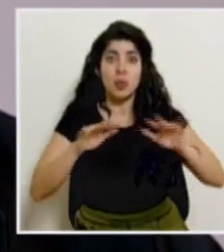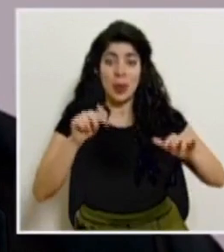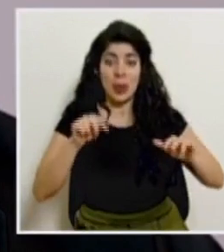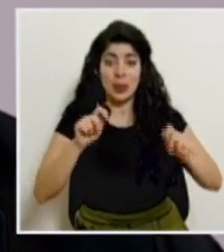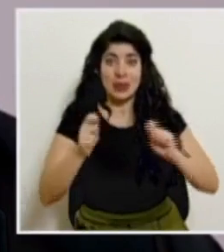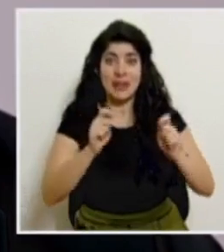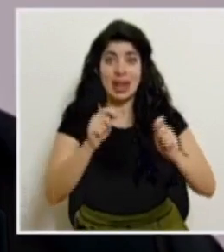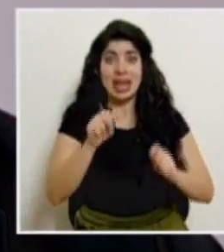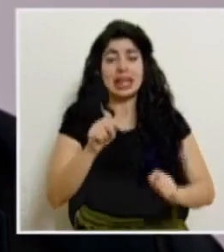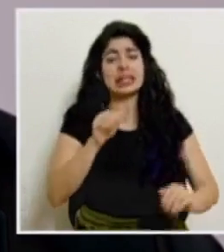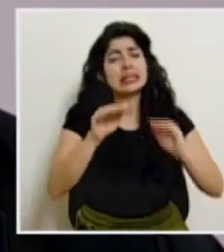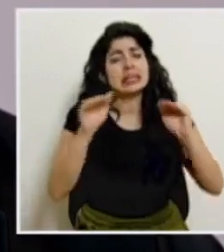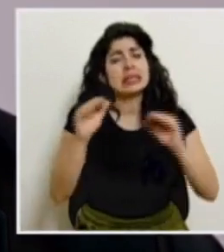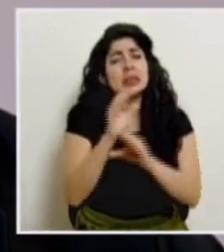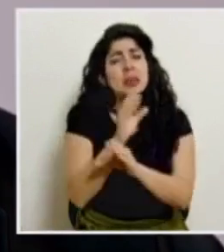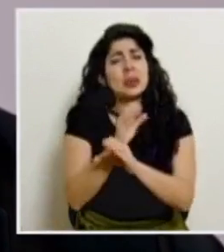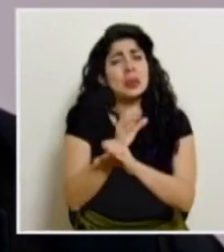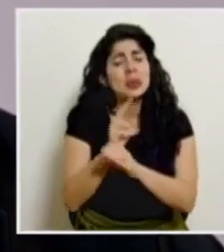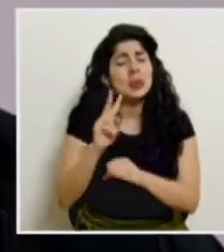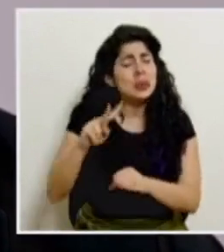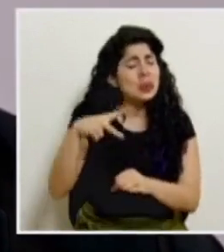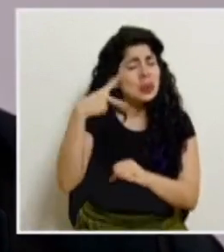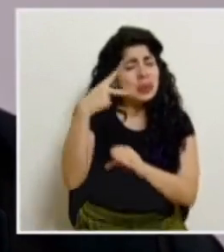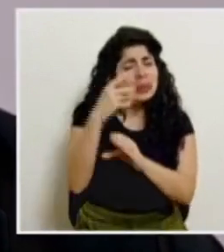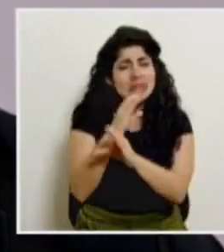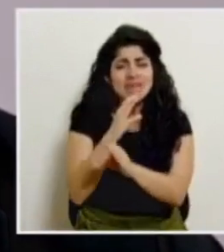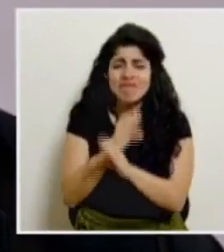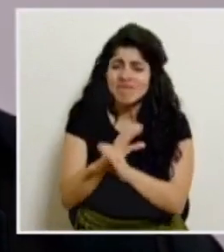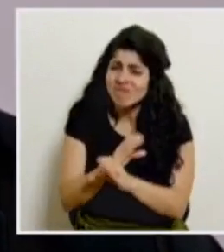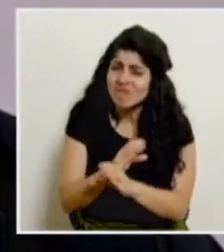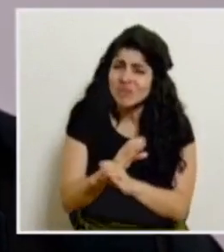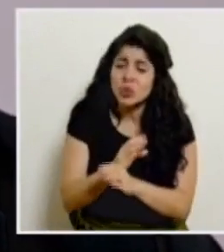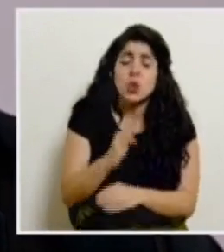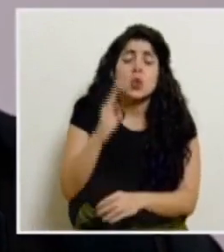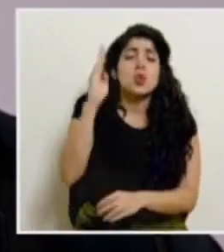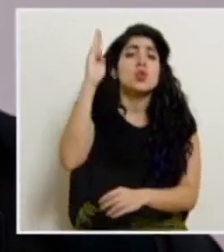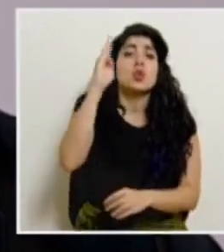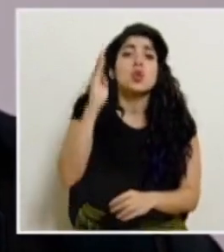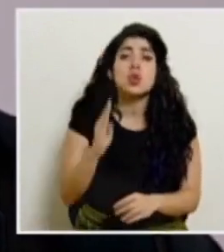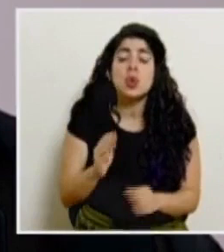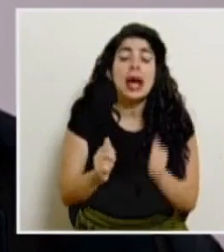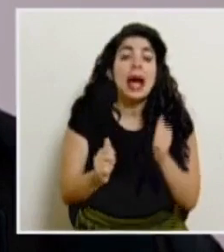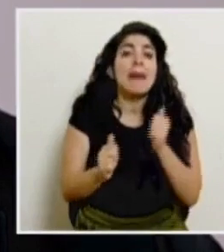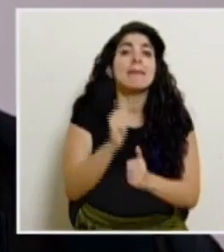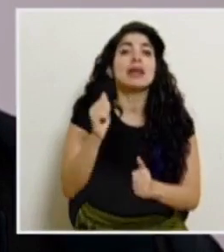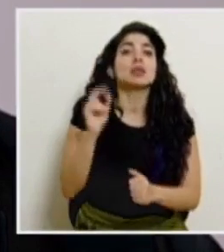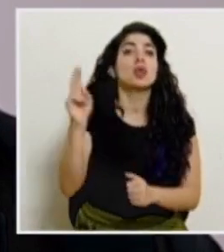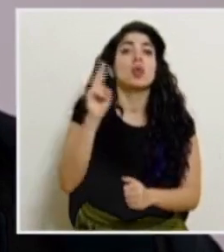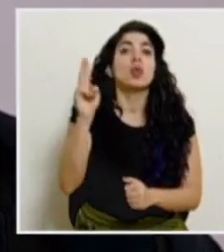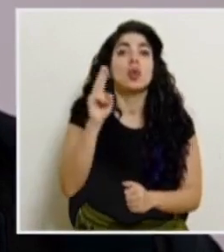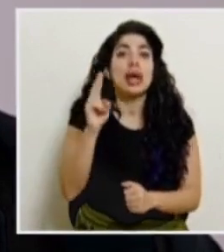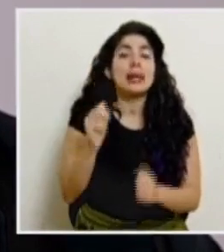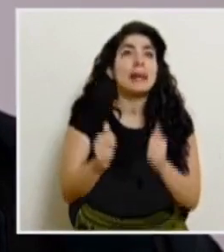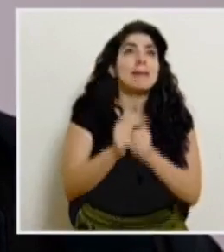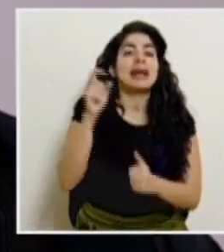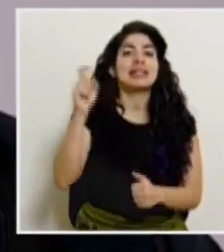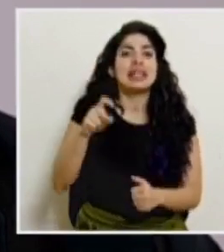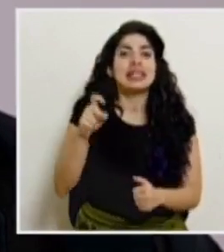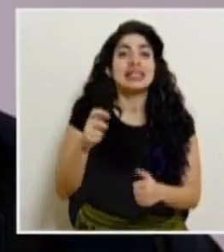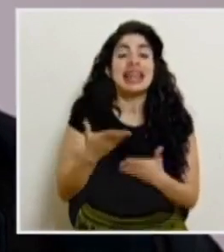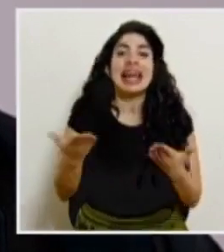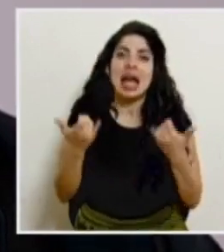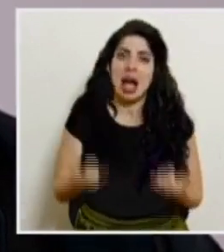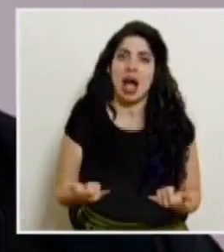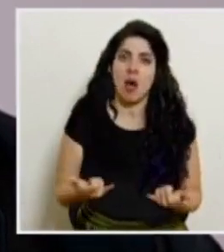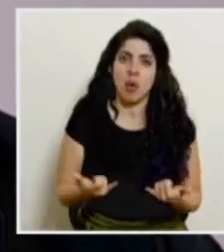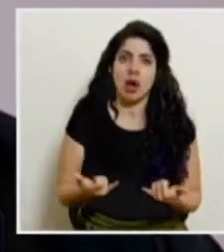este llamado a cuidarnos en extrema forma nunca ha sido más urgente y más necesario que en